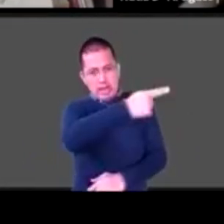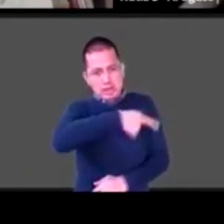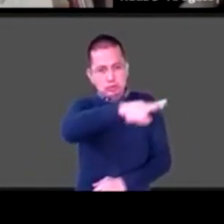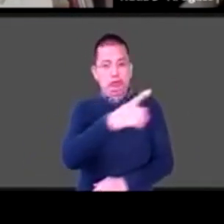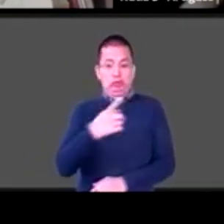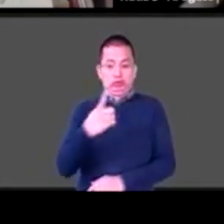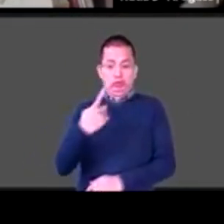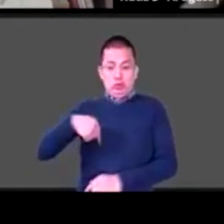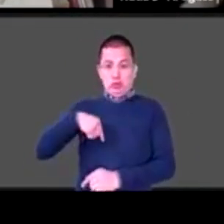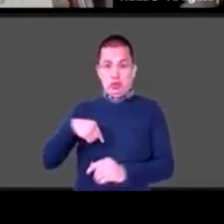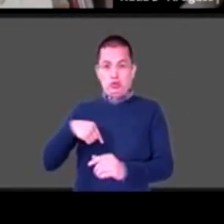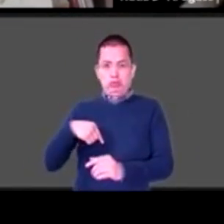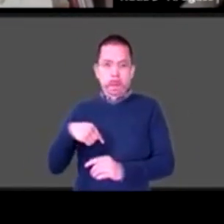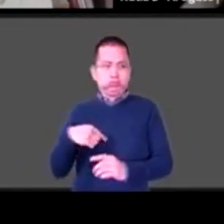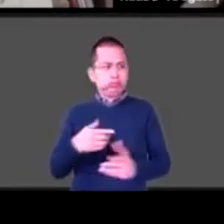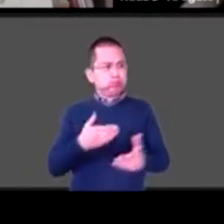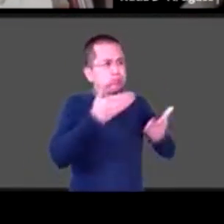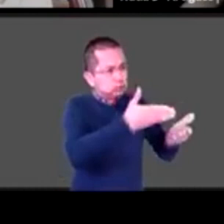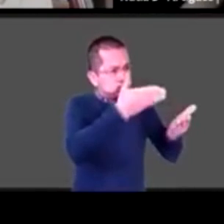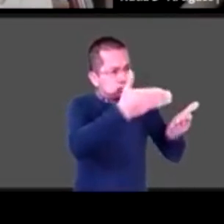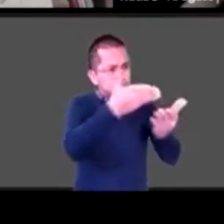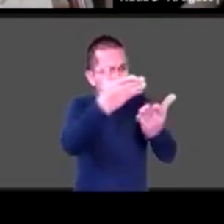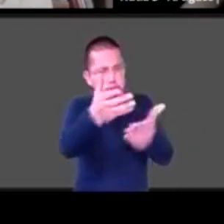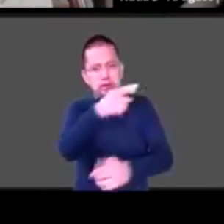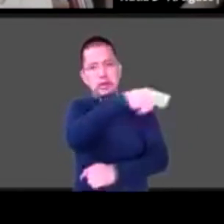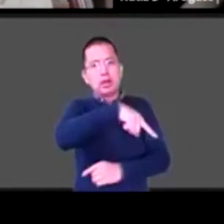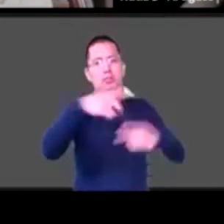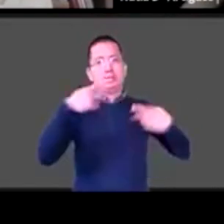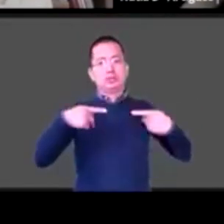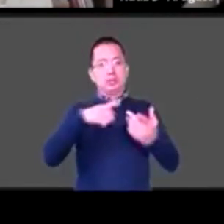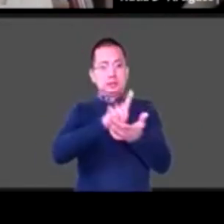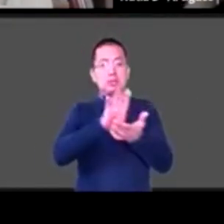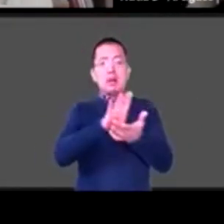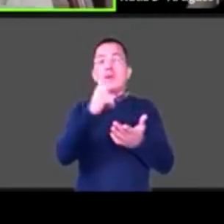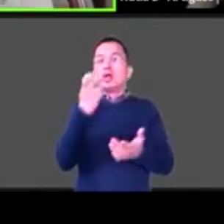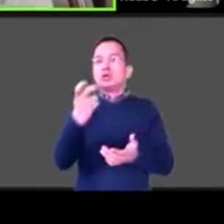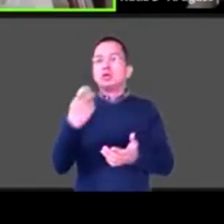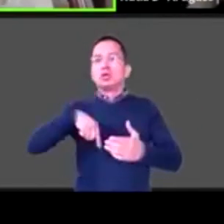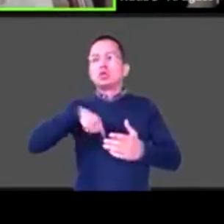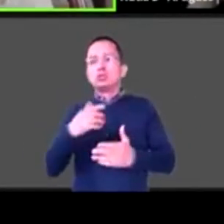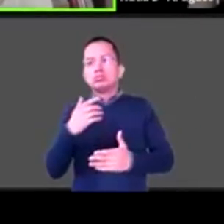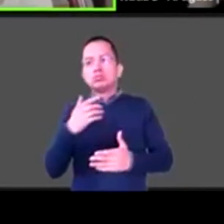Y creo que el ofrecer herramientas es una manera súper concreta.